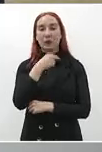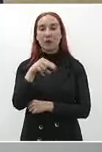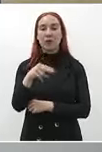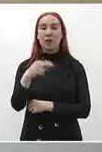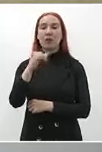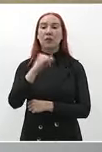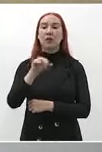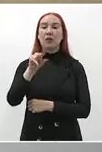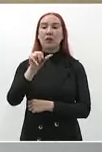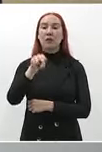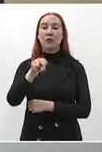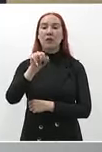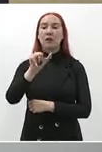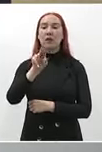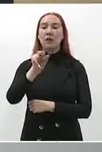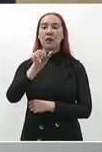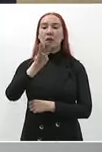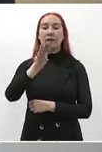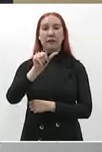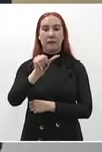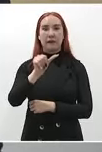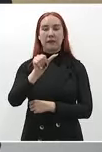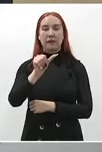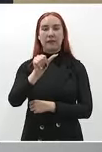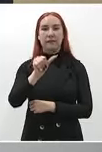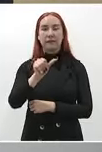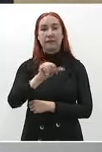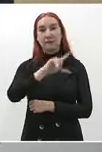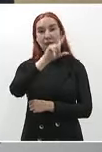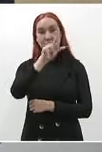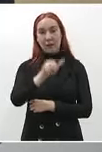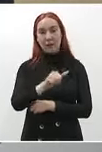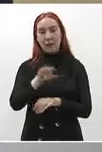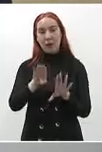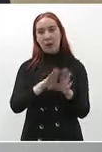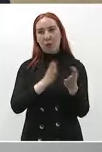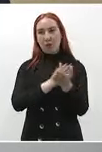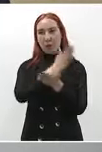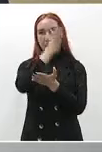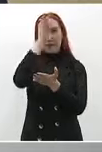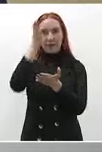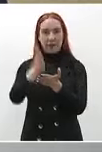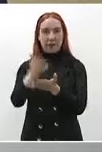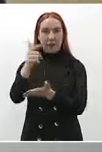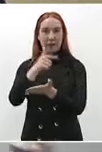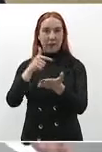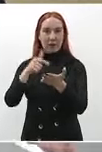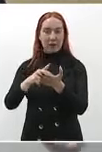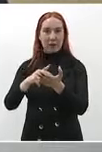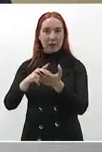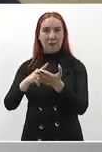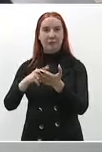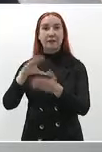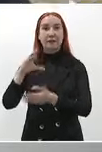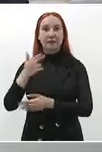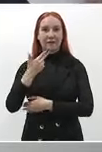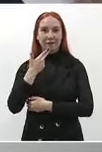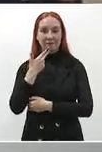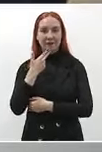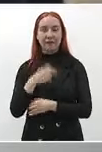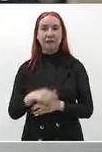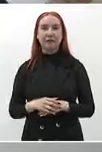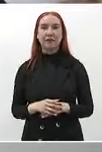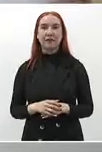lo llevan a juzgar a Chihuahua antes se usaban juicios